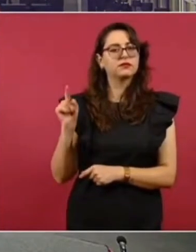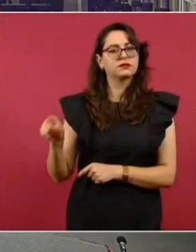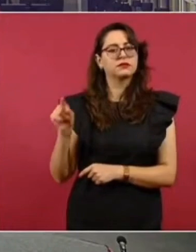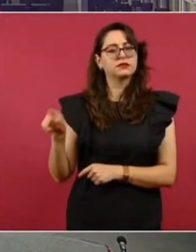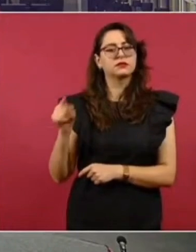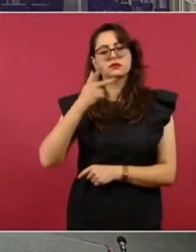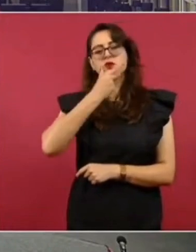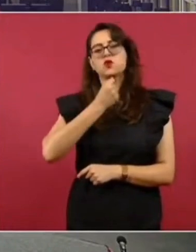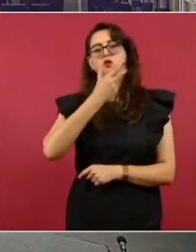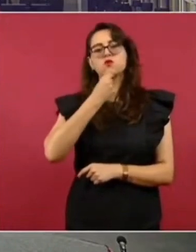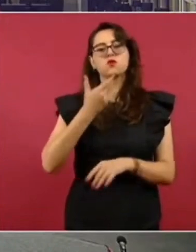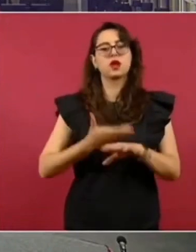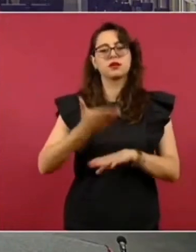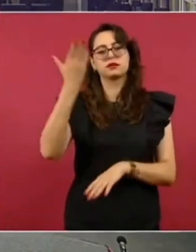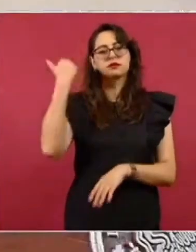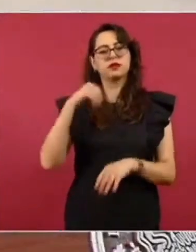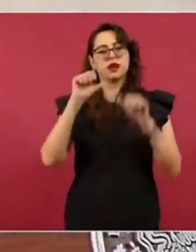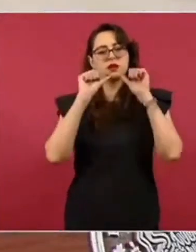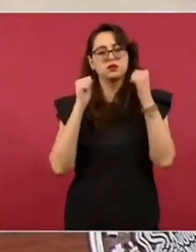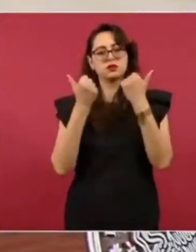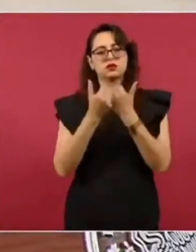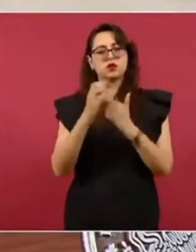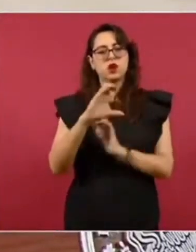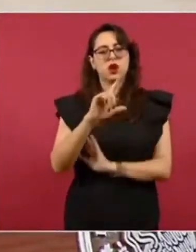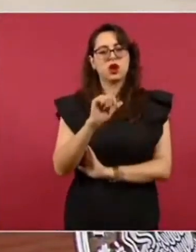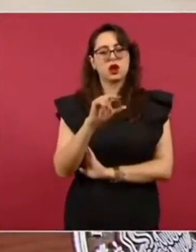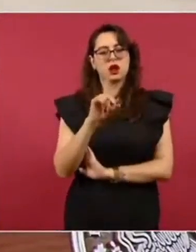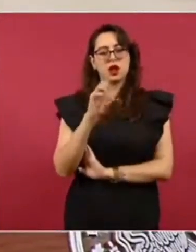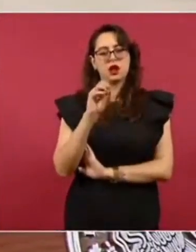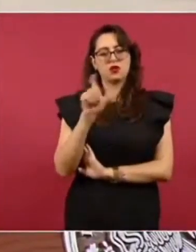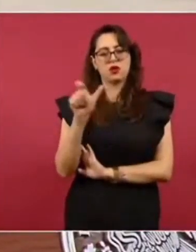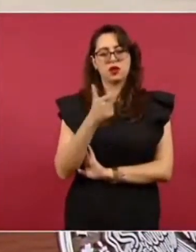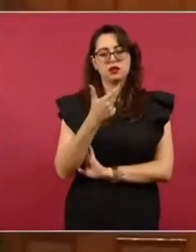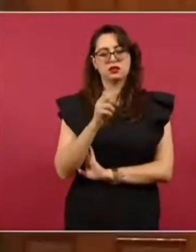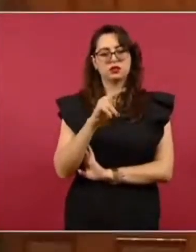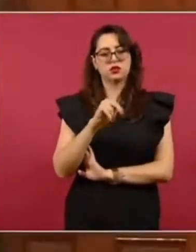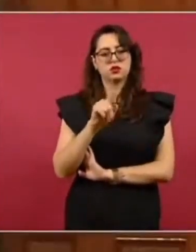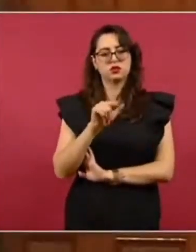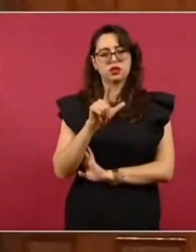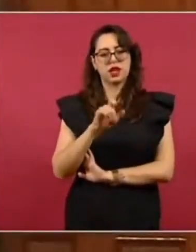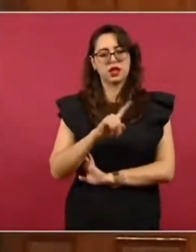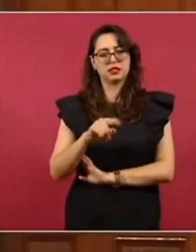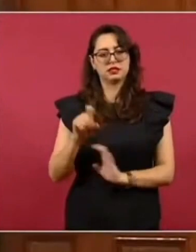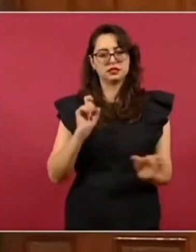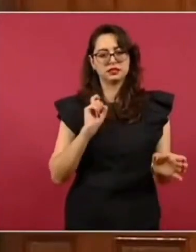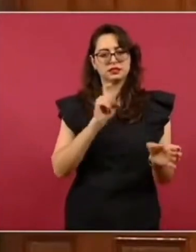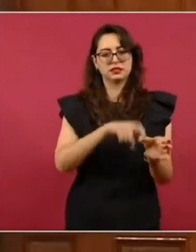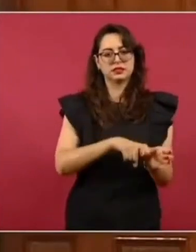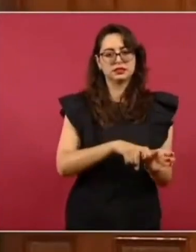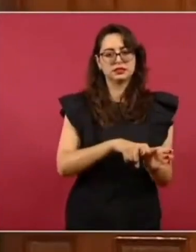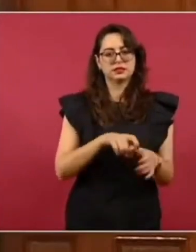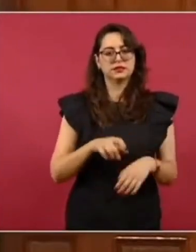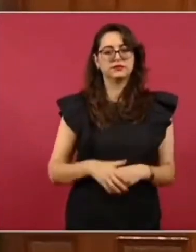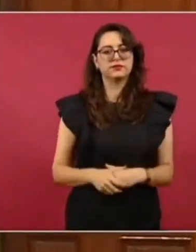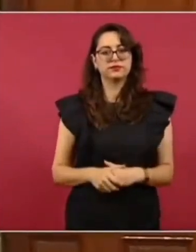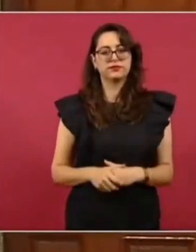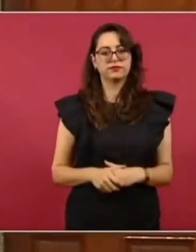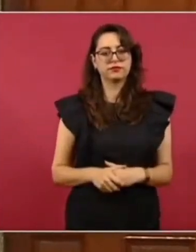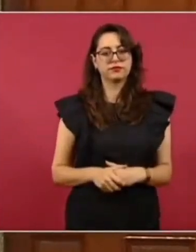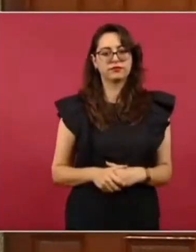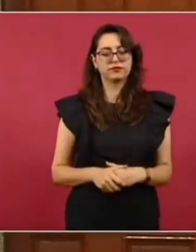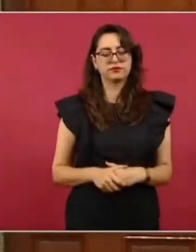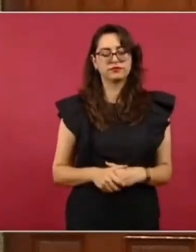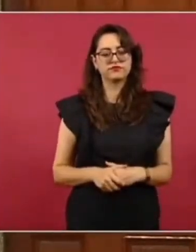de Claudio Bueno, todos ellos ¿Cómo? Así se llama